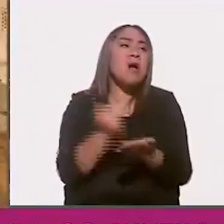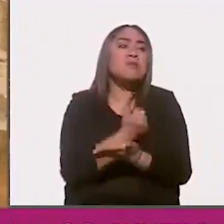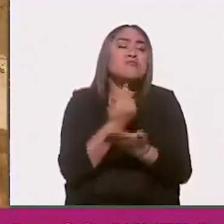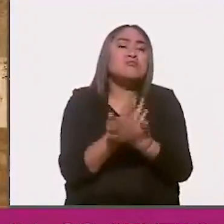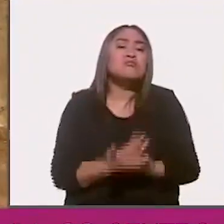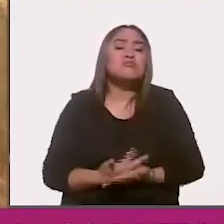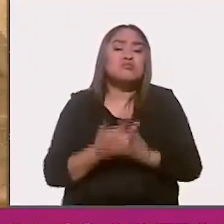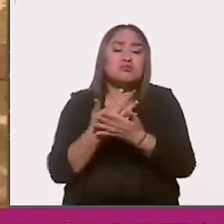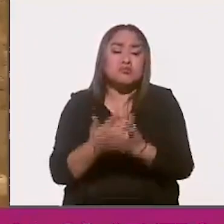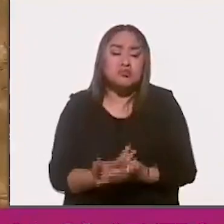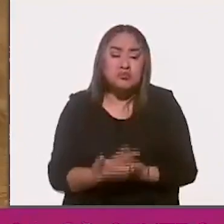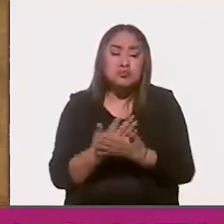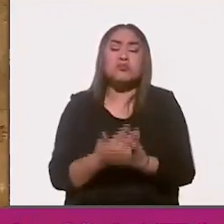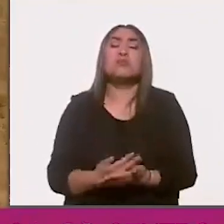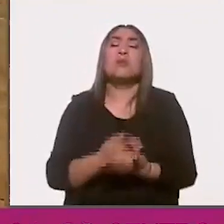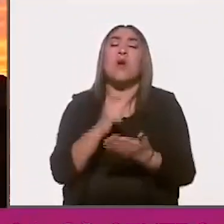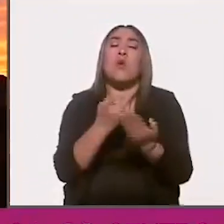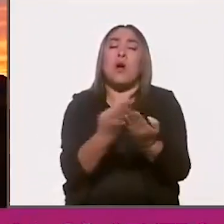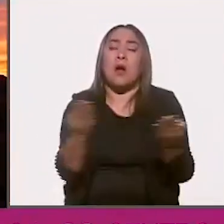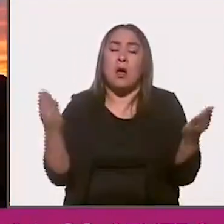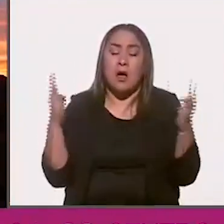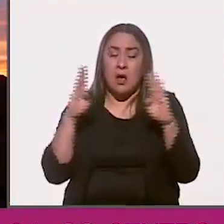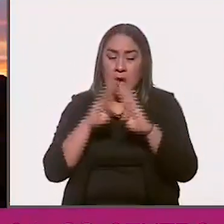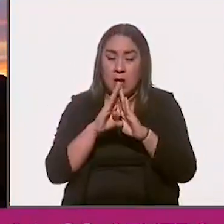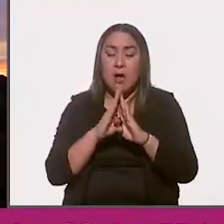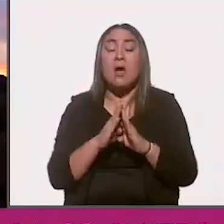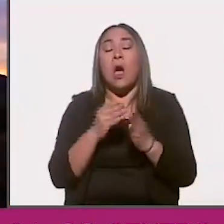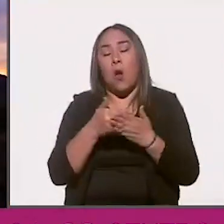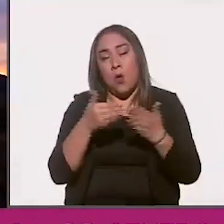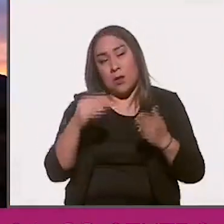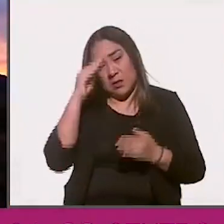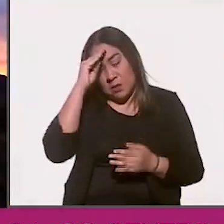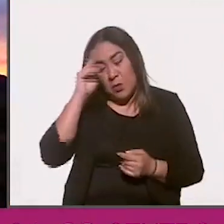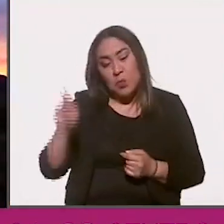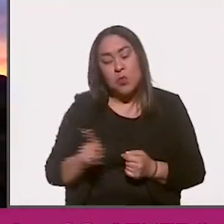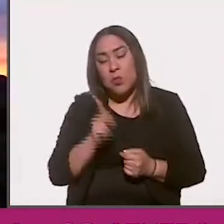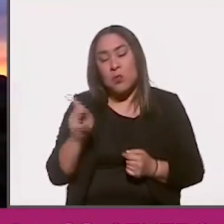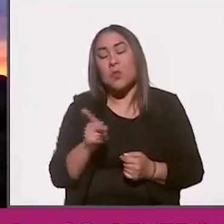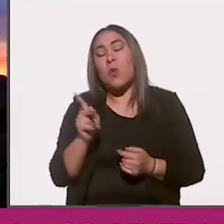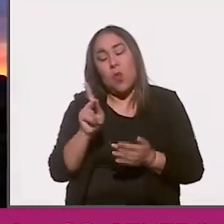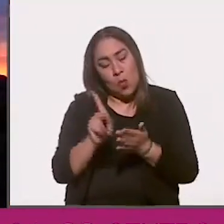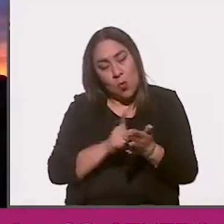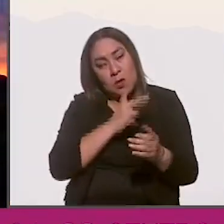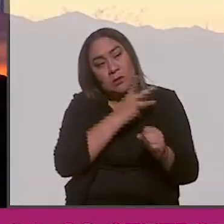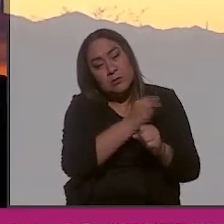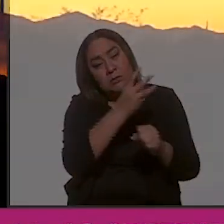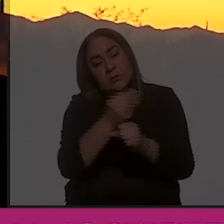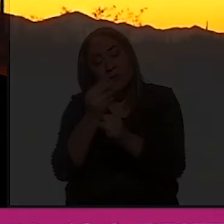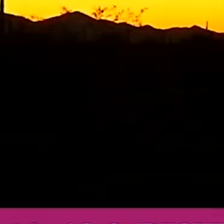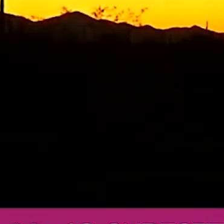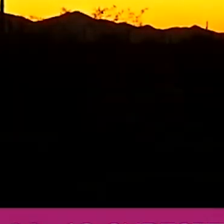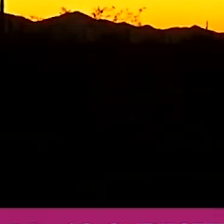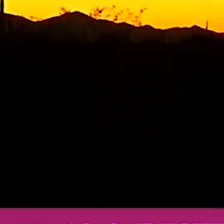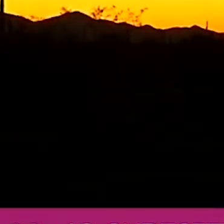Un tajo, estanques de agua con cianuro y un gran reto para los ejidatarios. Recuperar el desierto.